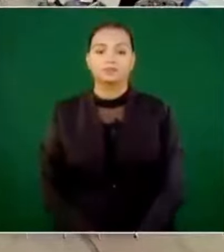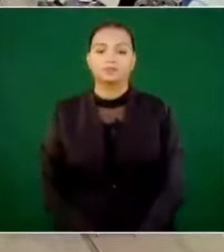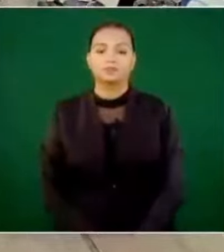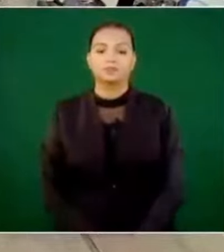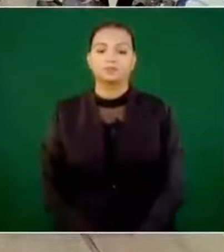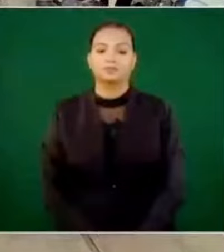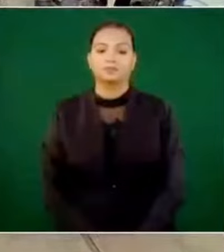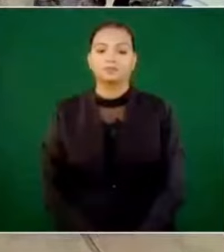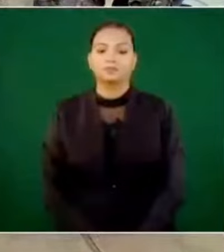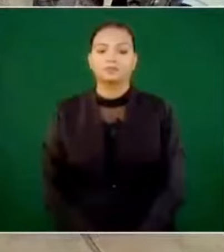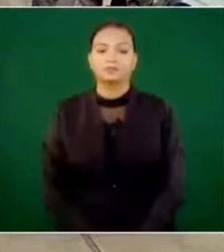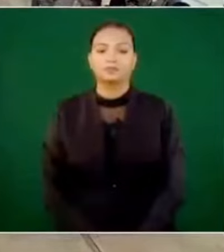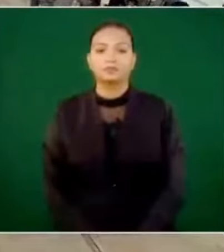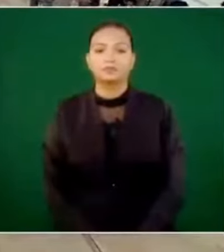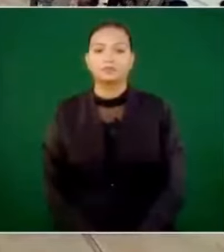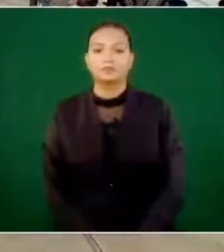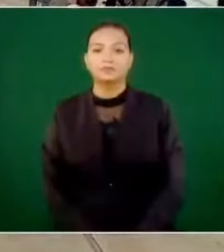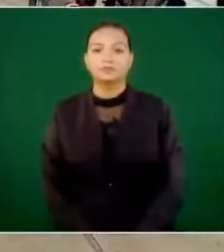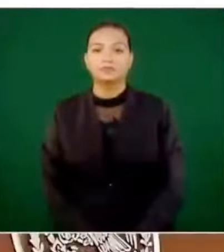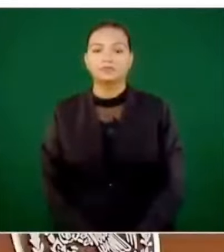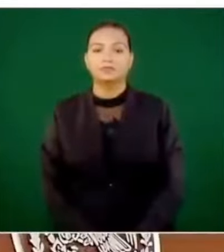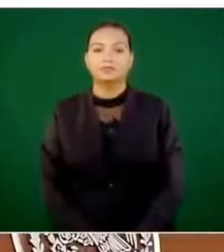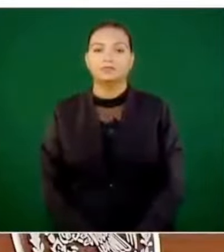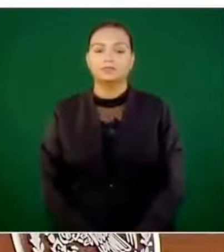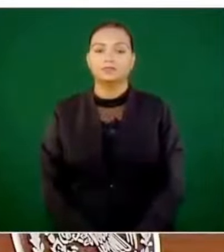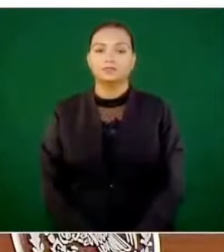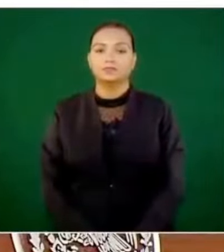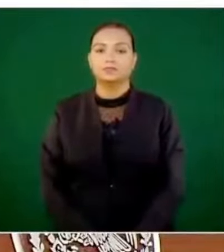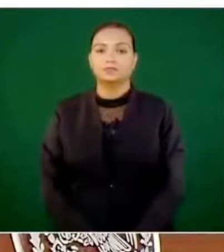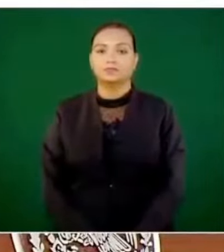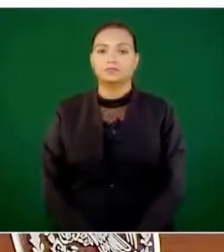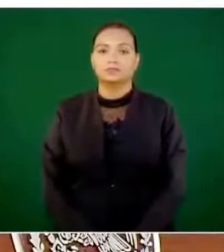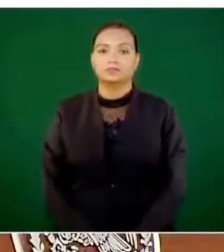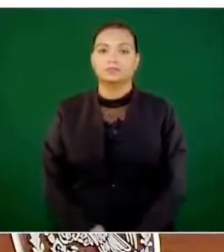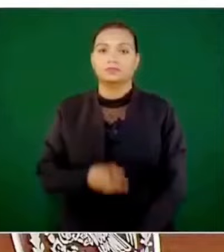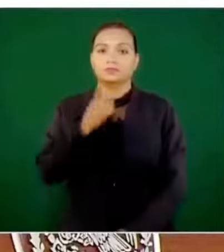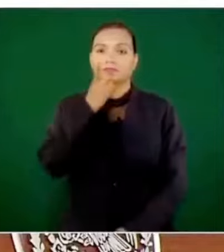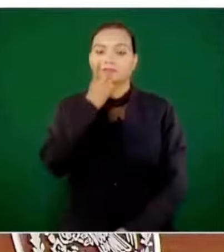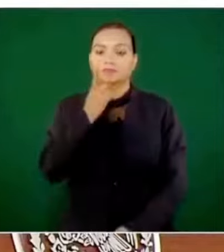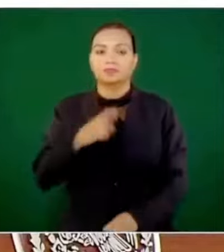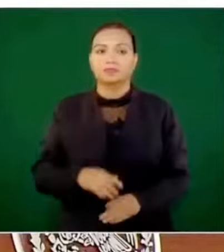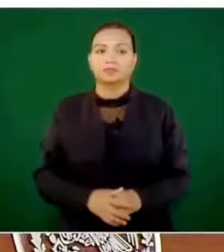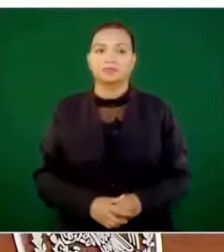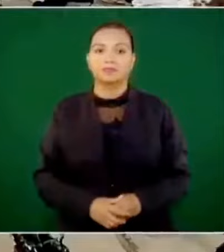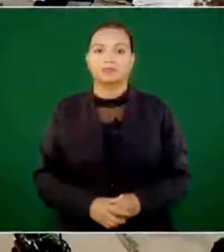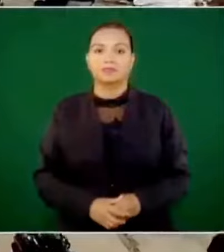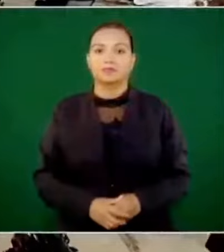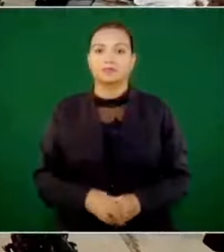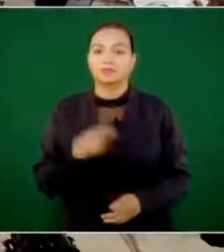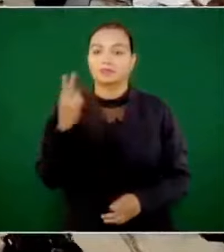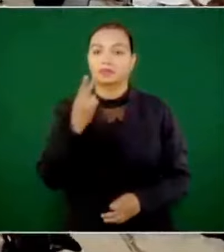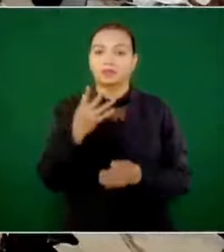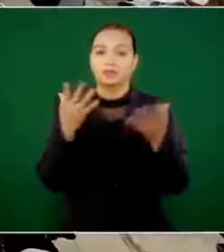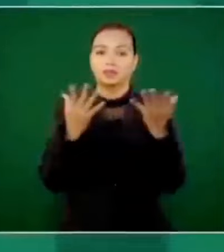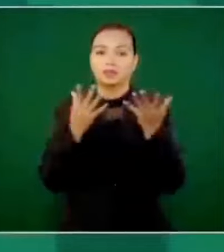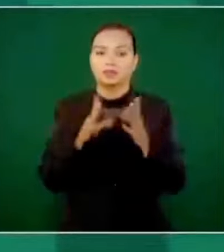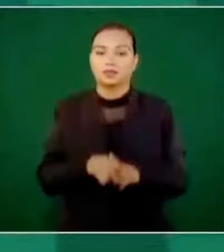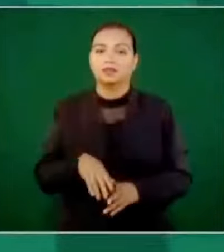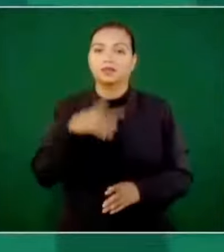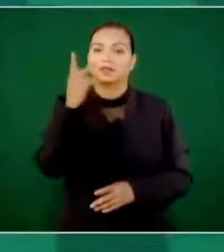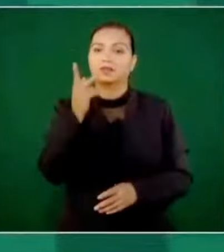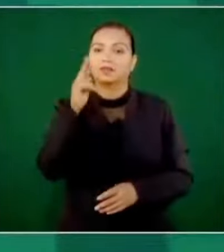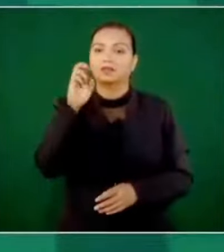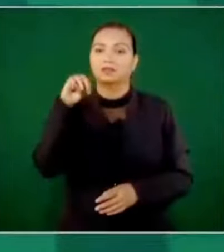no, no, que debió ser, dije, debió ser premio Nobel,